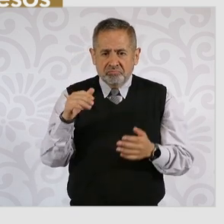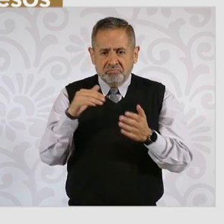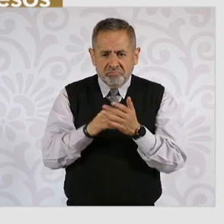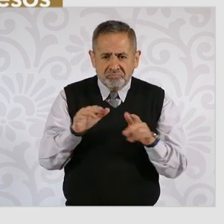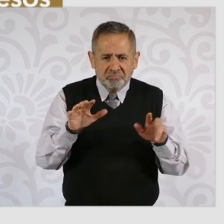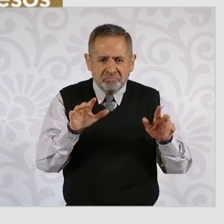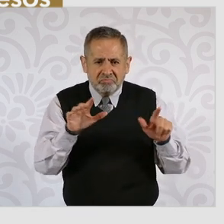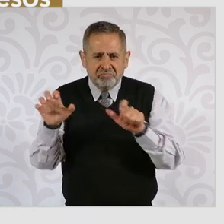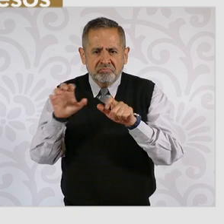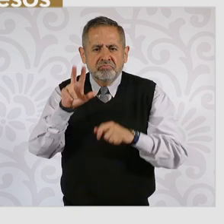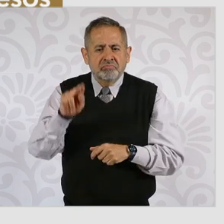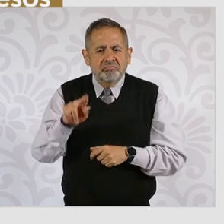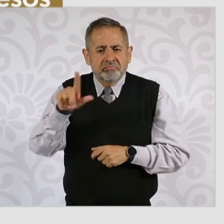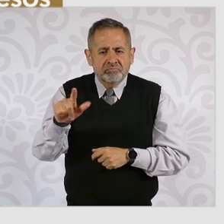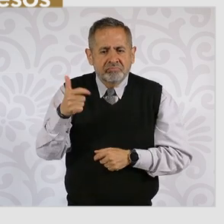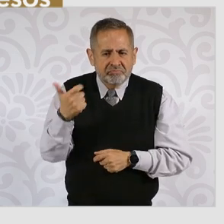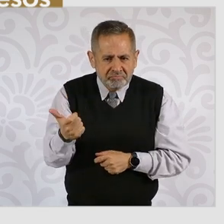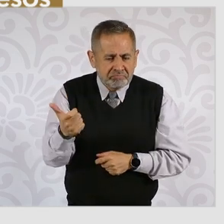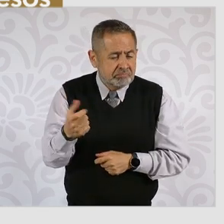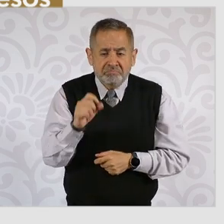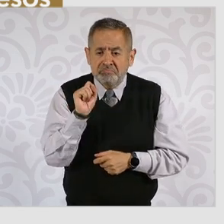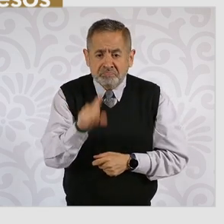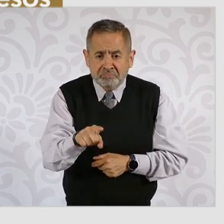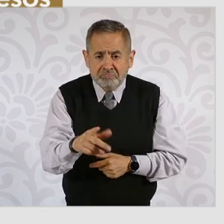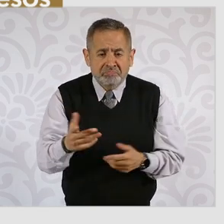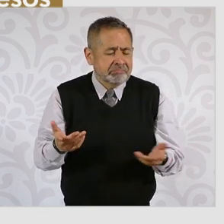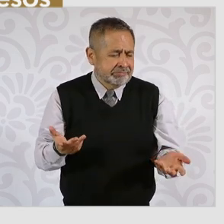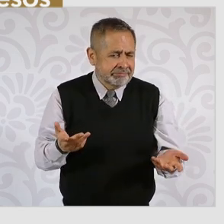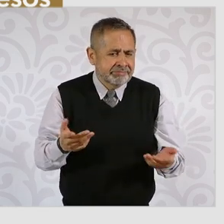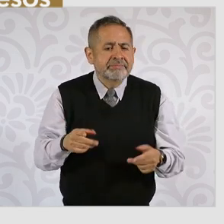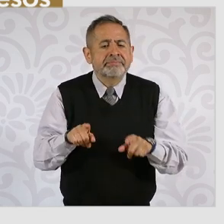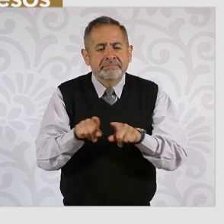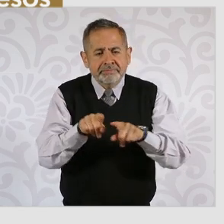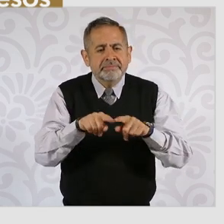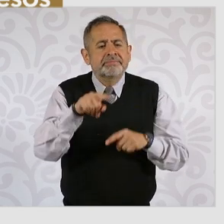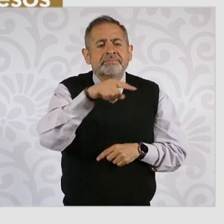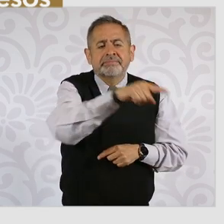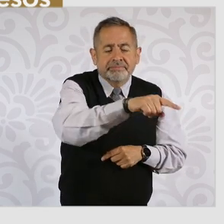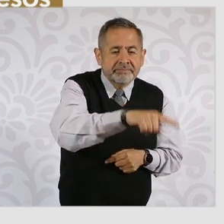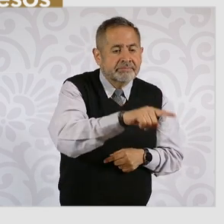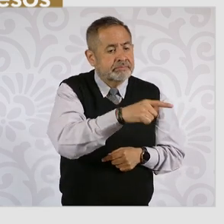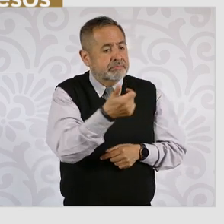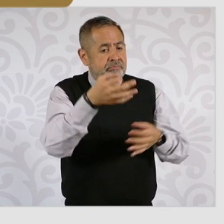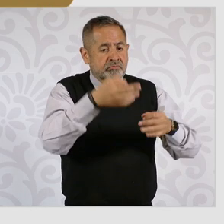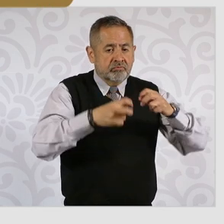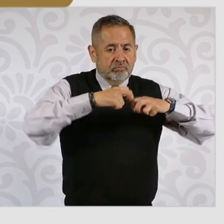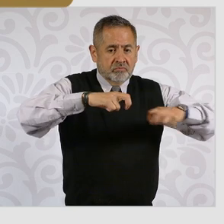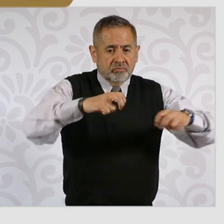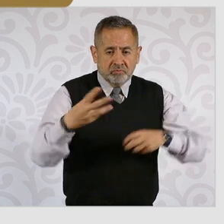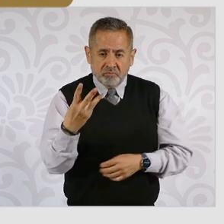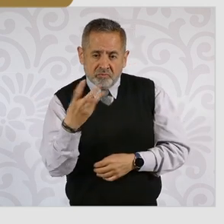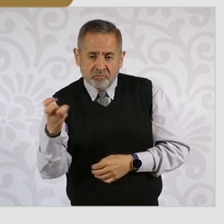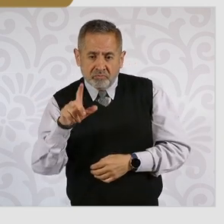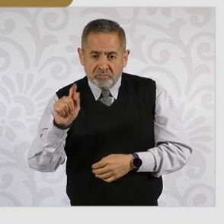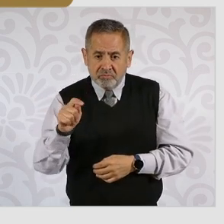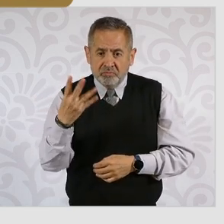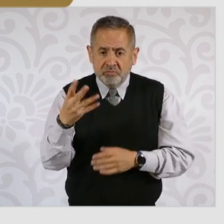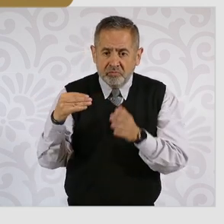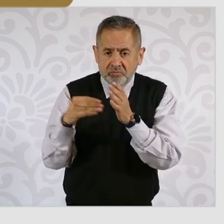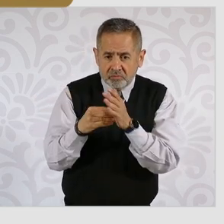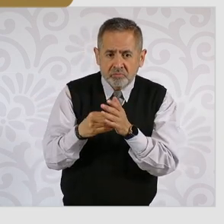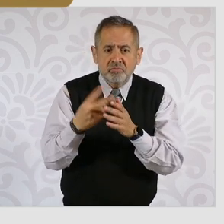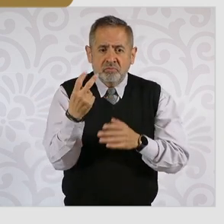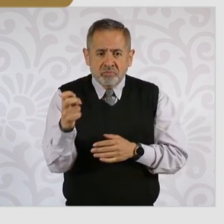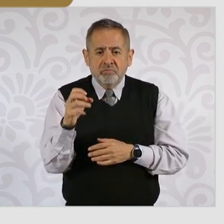setecientos ochenta y siete pesos adelante y el salario de un magistrado de trescientos setenta y cuatro mil